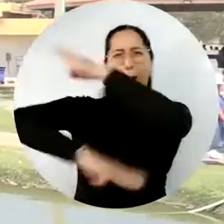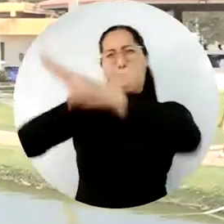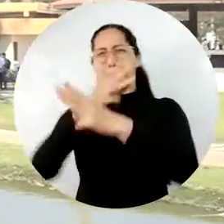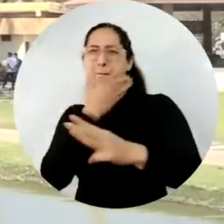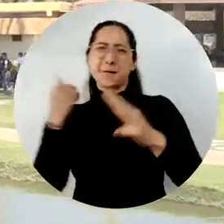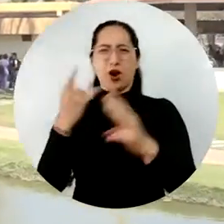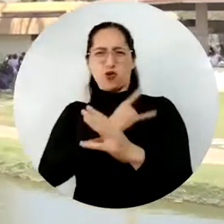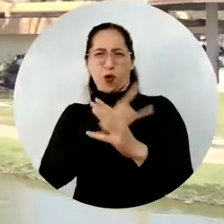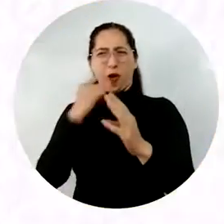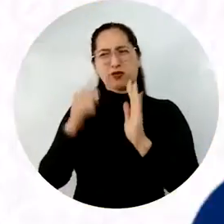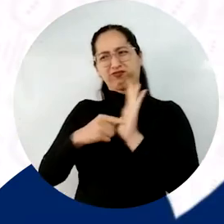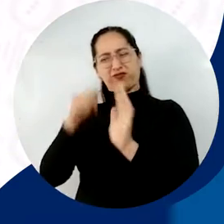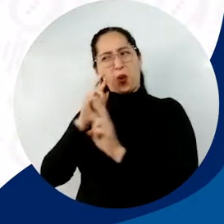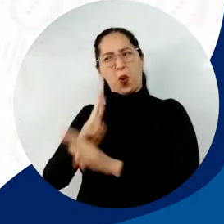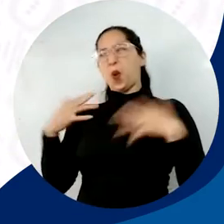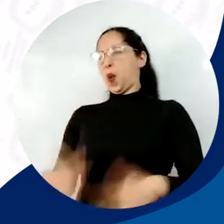más importantes del planeta.